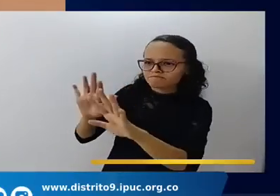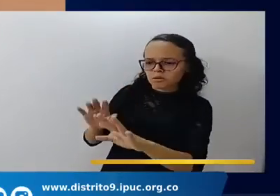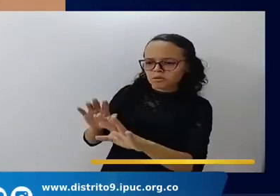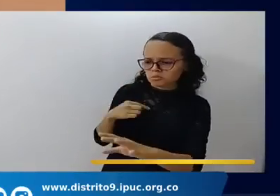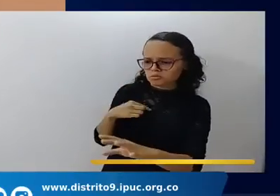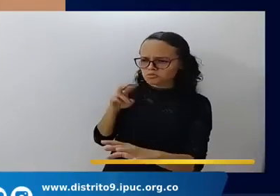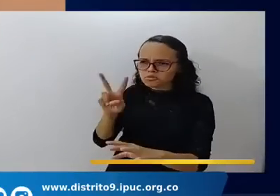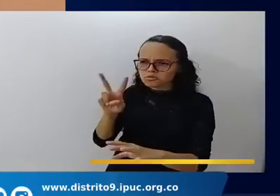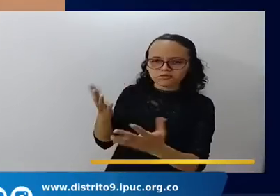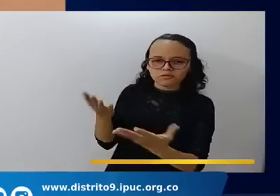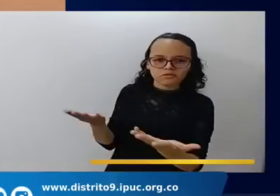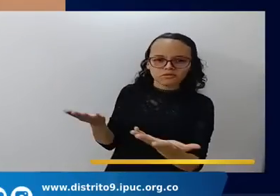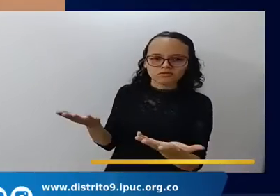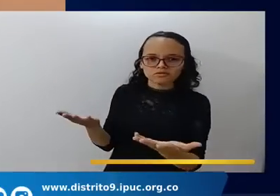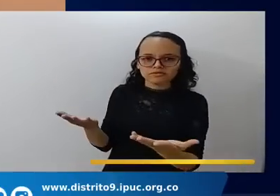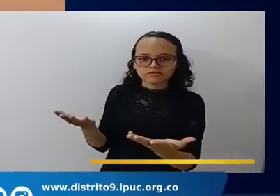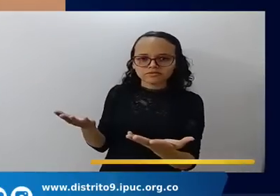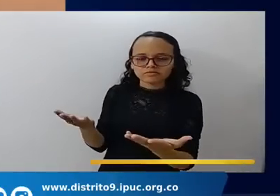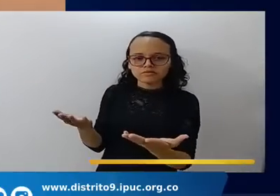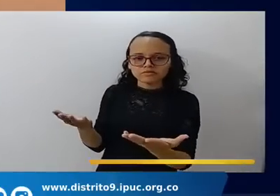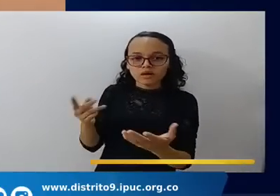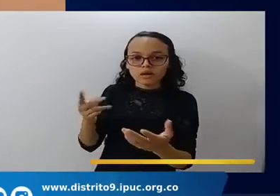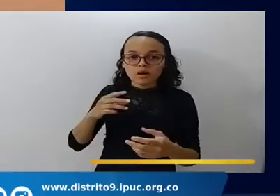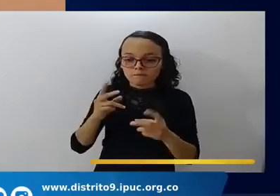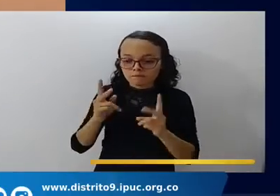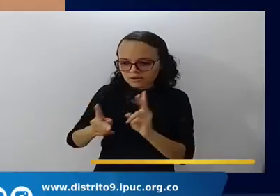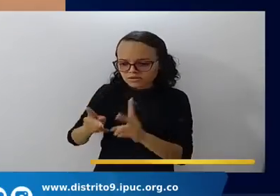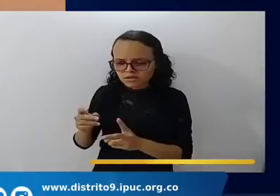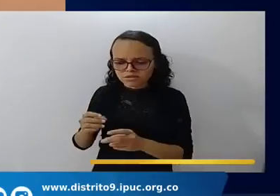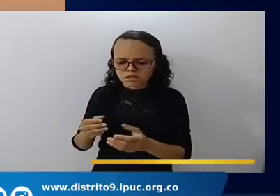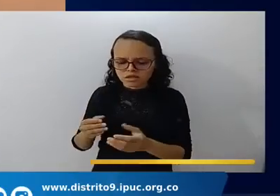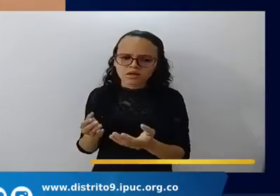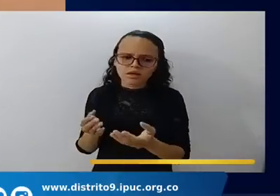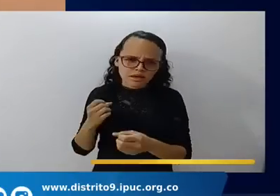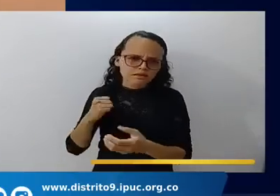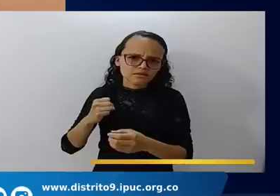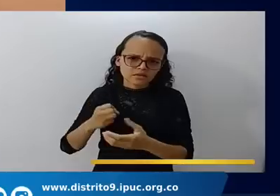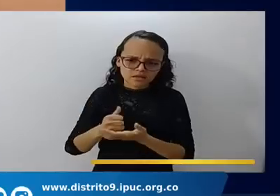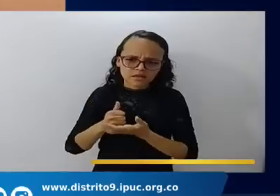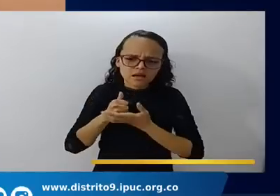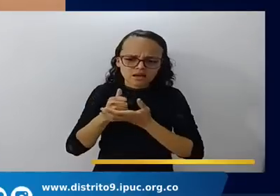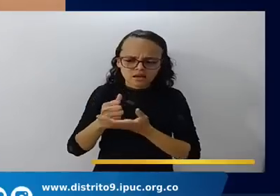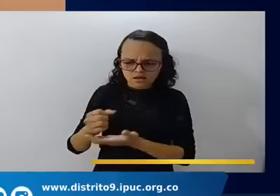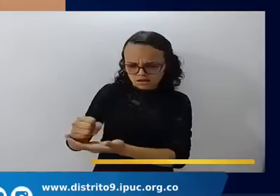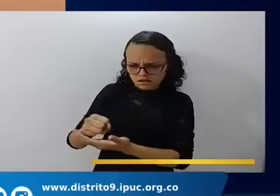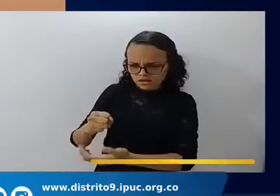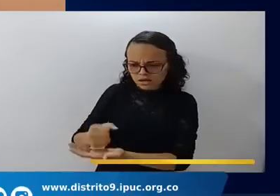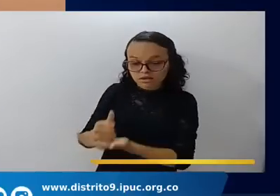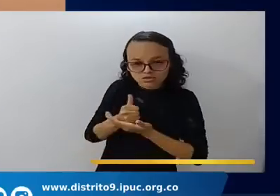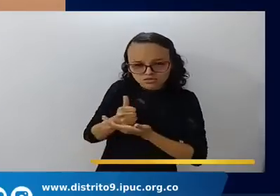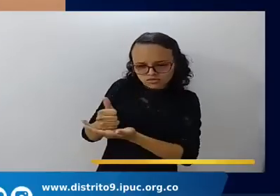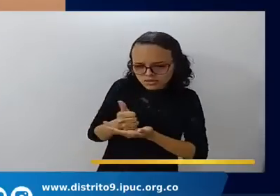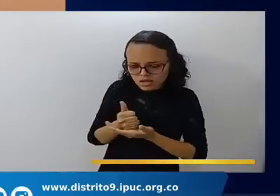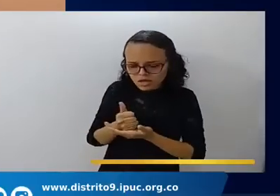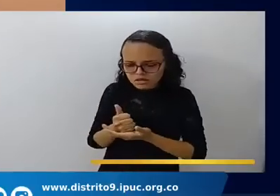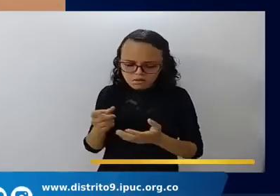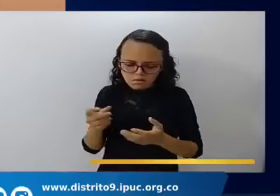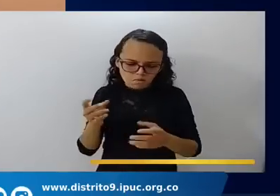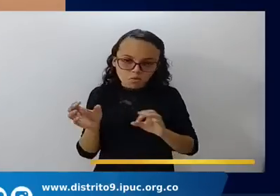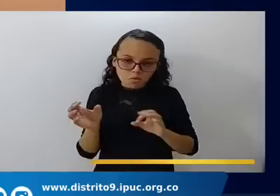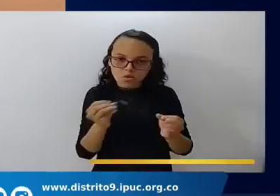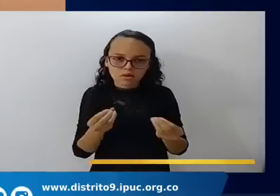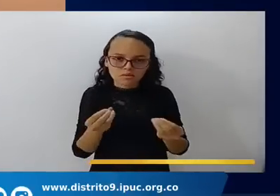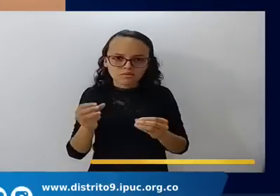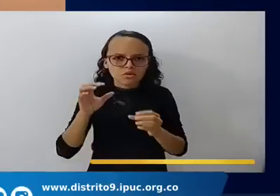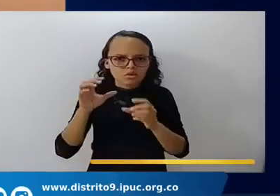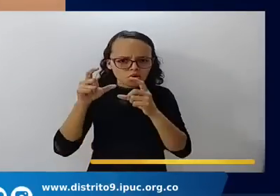simple vista. Y ellos se ayudan de herramientas, de inventos, de aparatos poderosos.